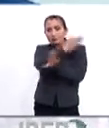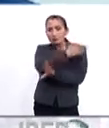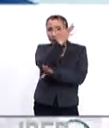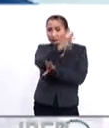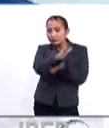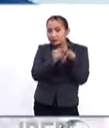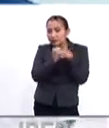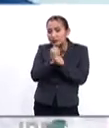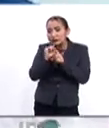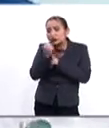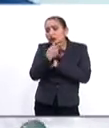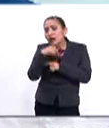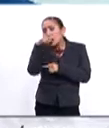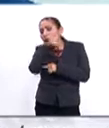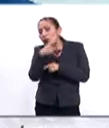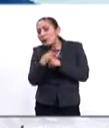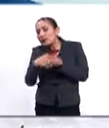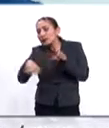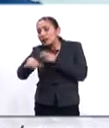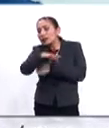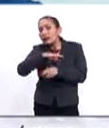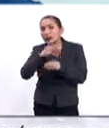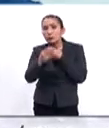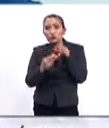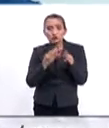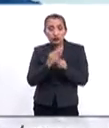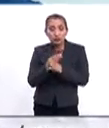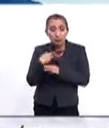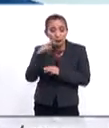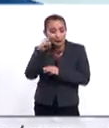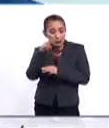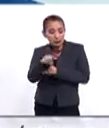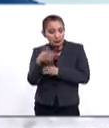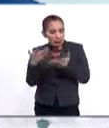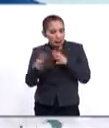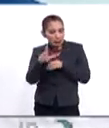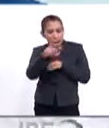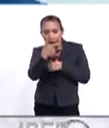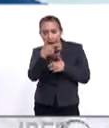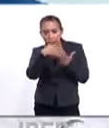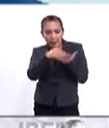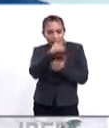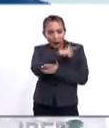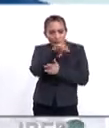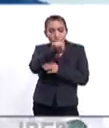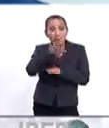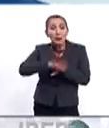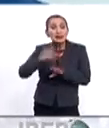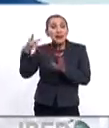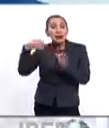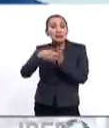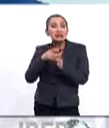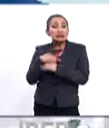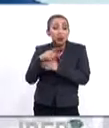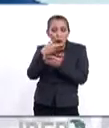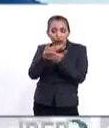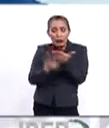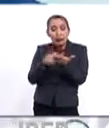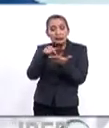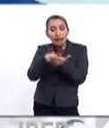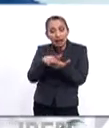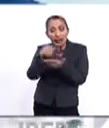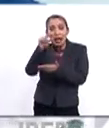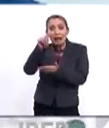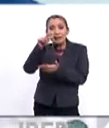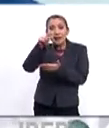una década la situación de las lenguas alrededor del mundo. Y si tomamos cerca de 7 mil lenguas, hay más de 2 mil que están registradas en